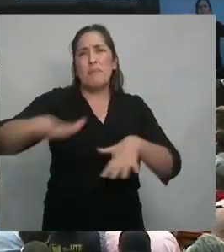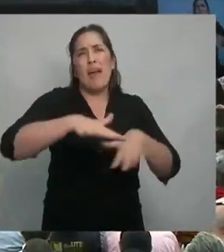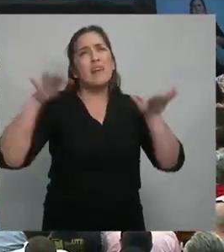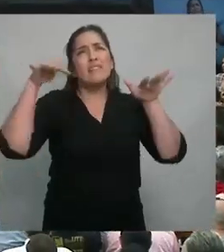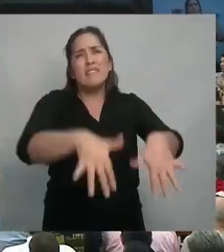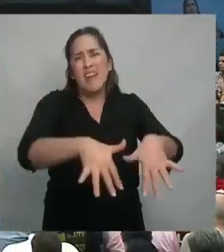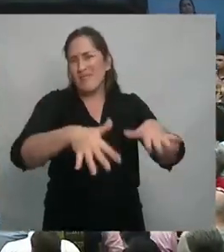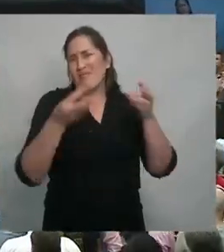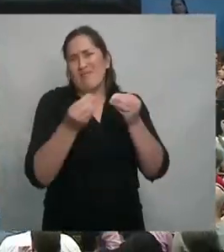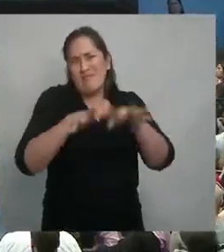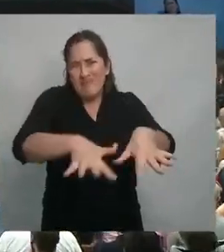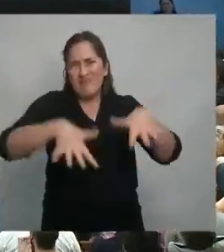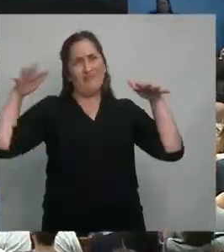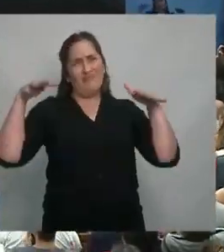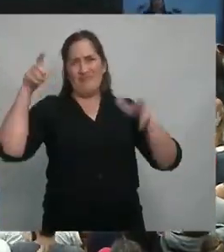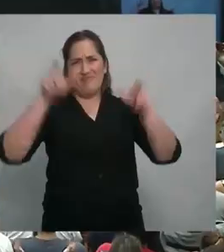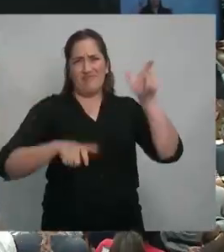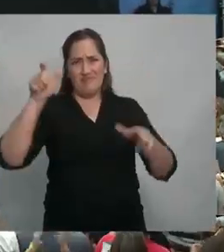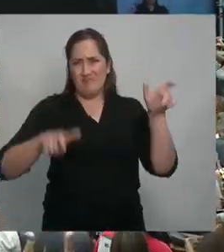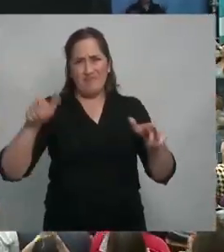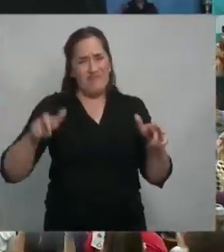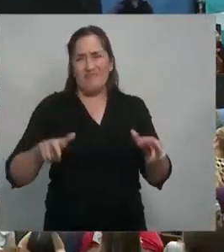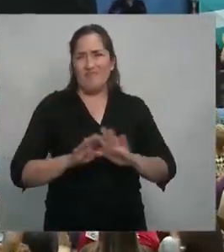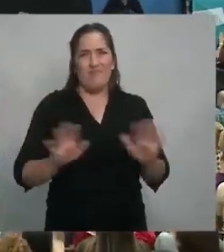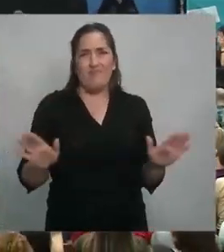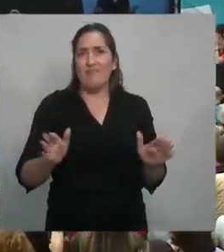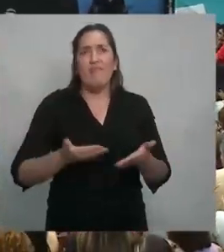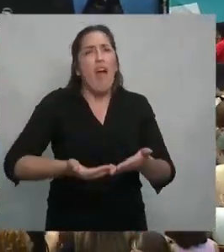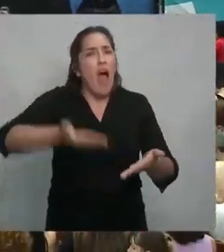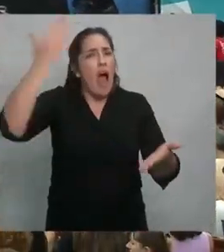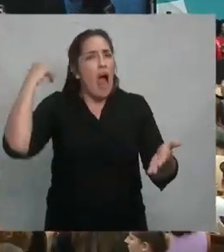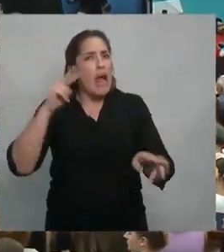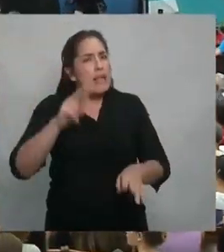Como nunca se había visto